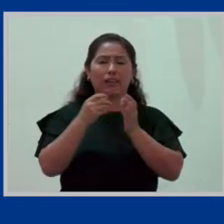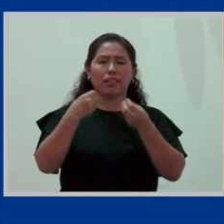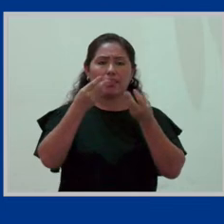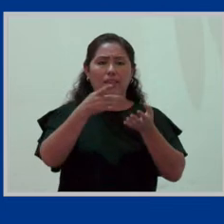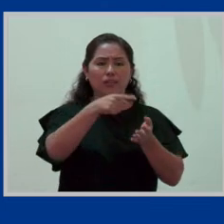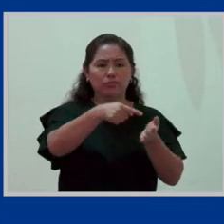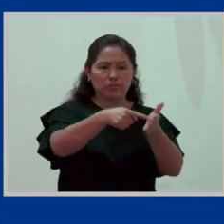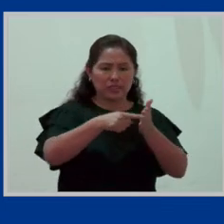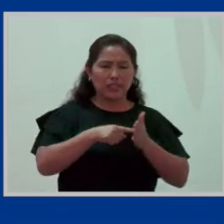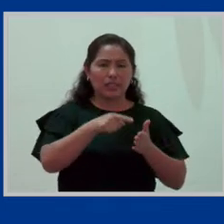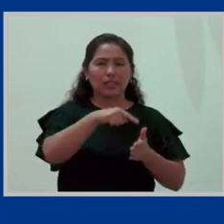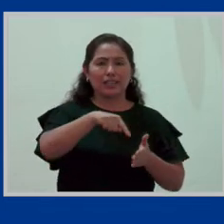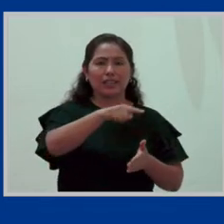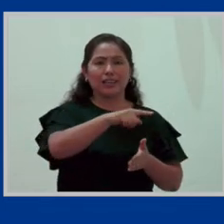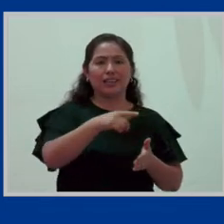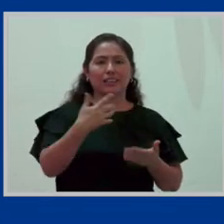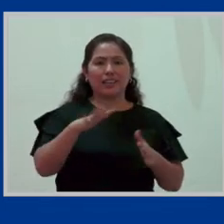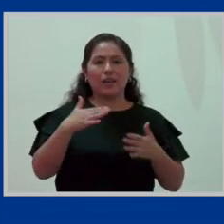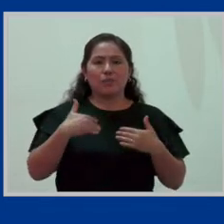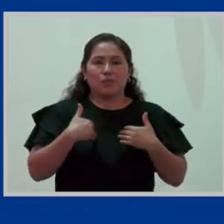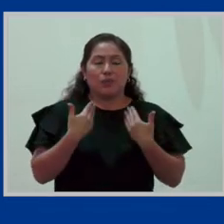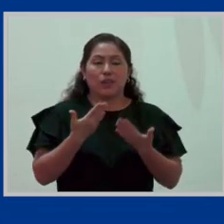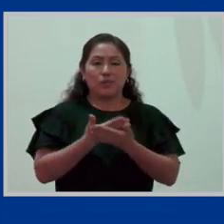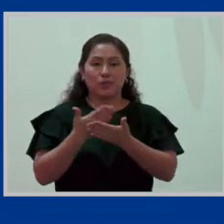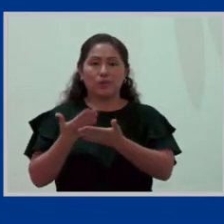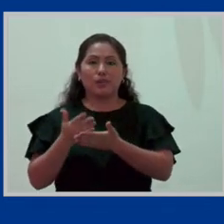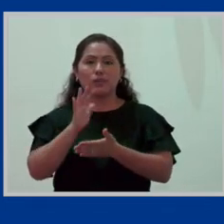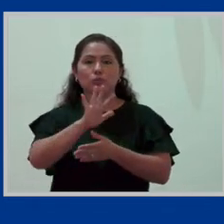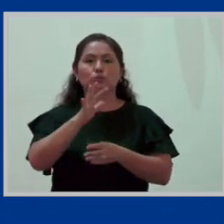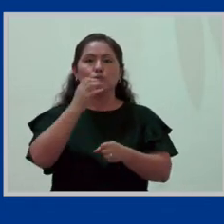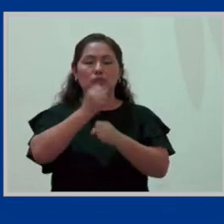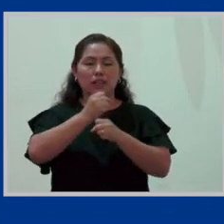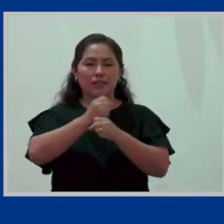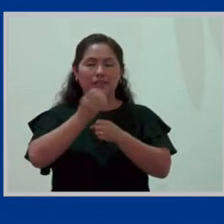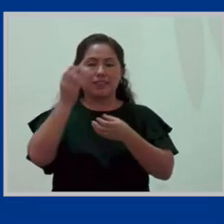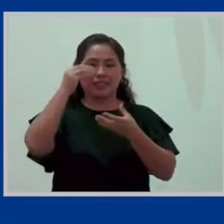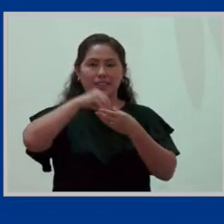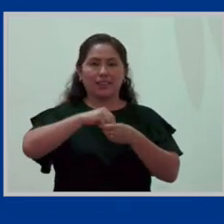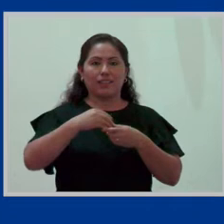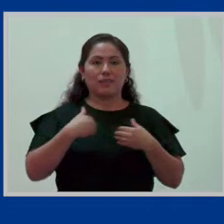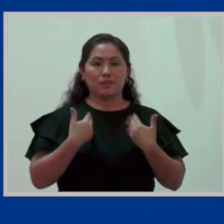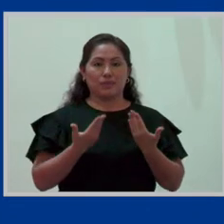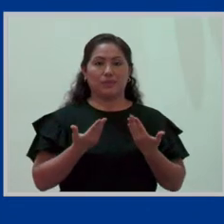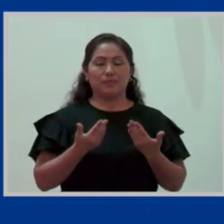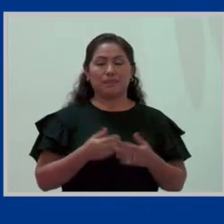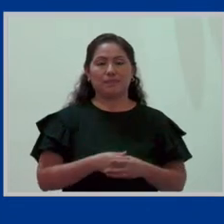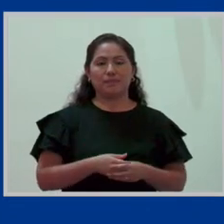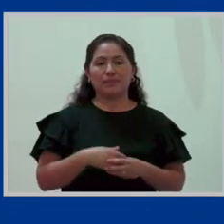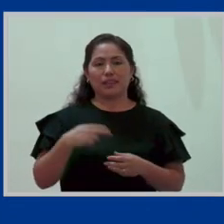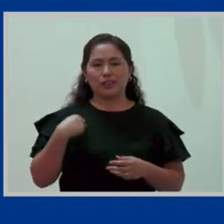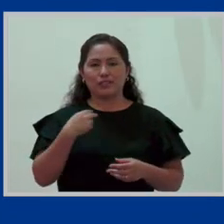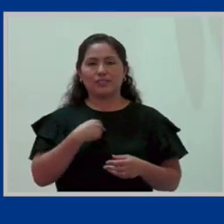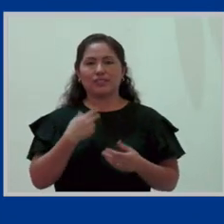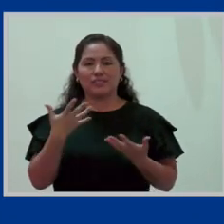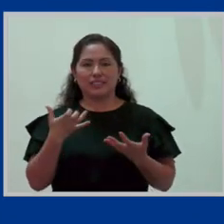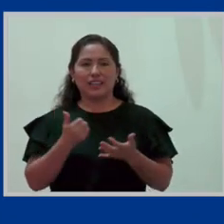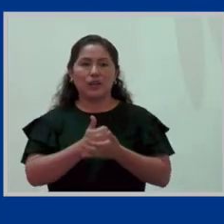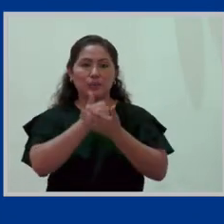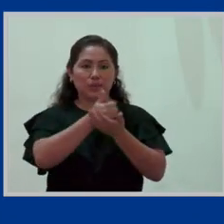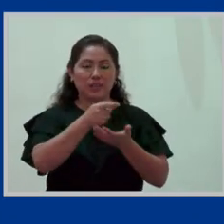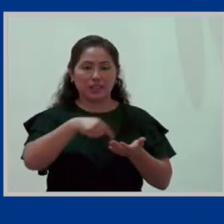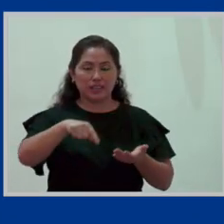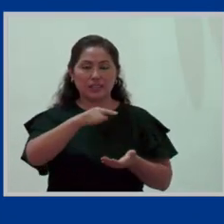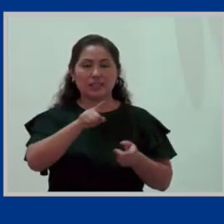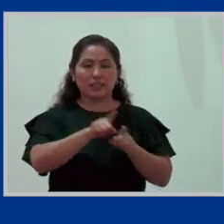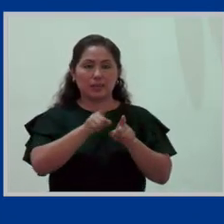garantiza derechos fundamentales laborales indispensables. Y es que de eso se trata. Quizá ahora el siguiente paso es que